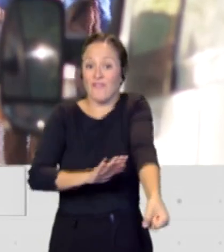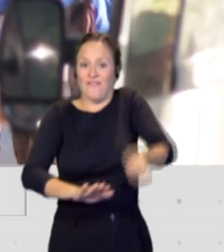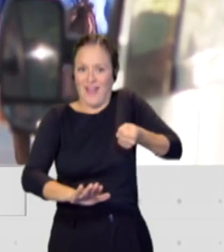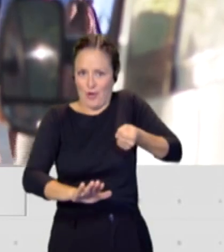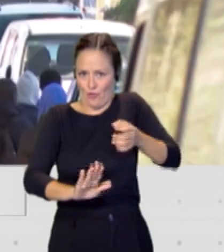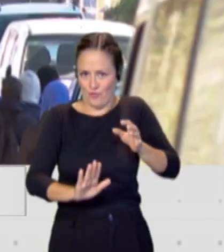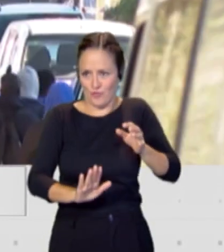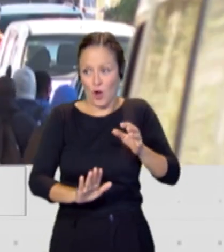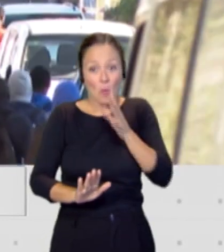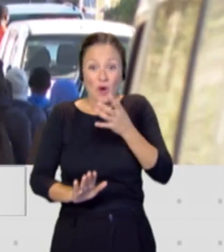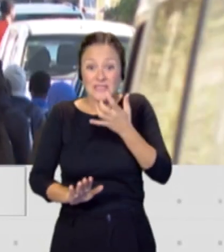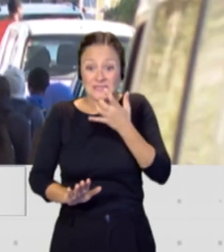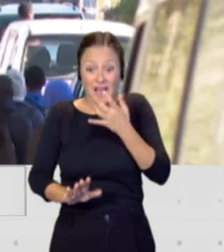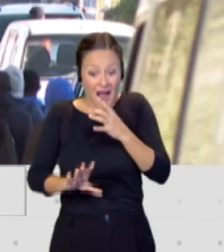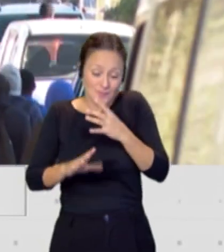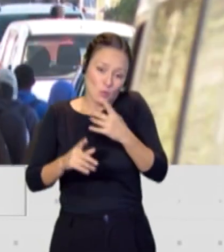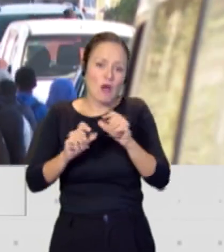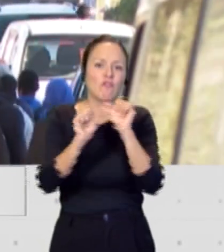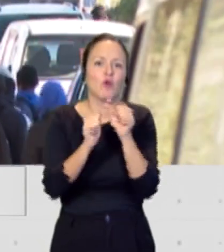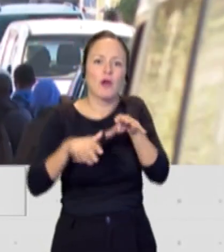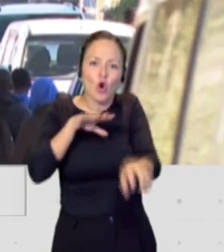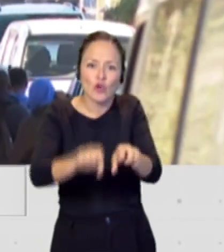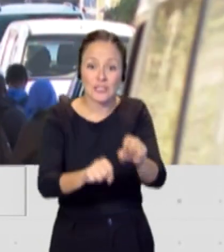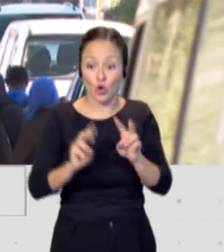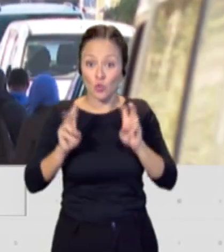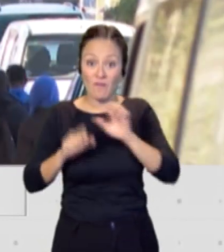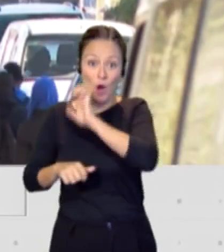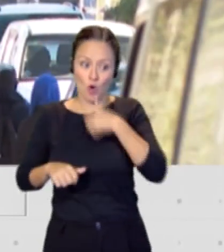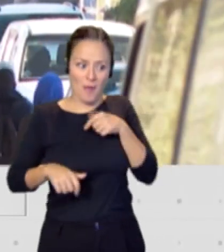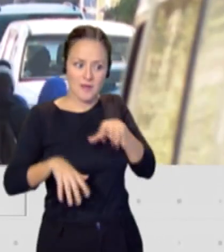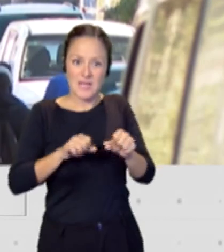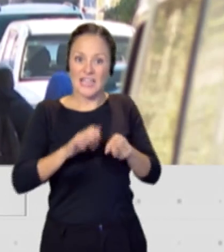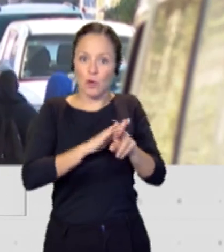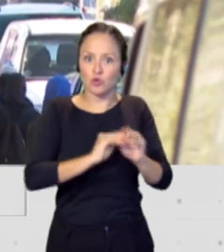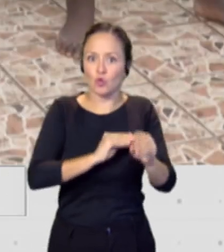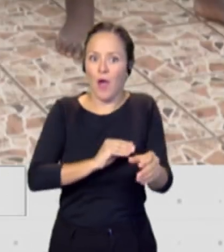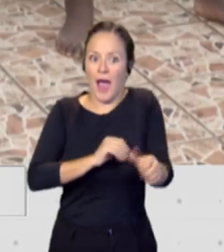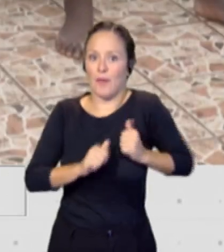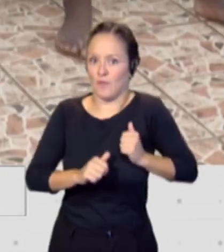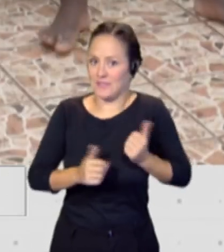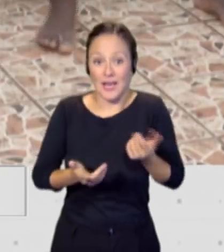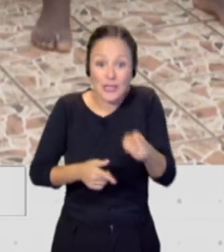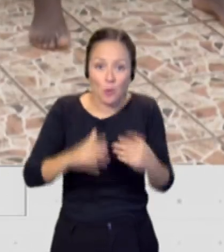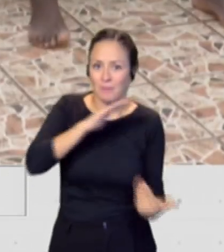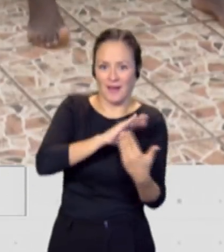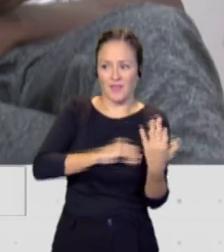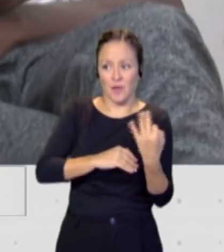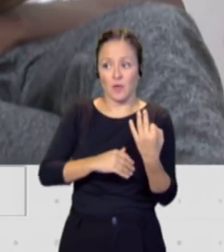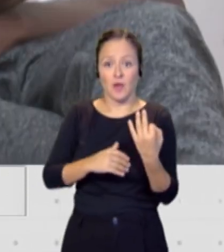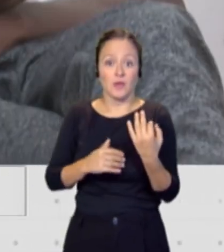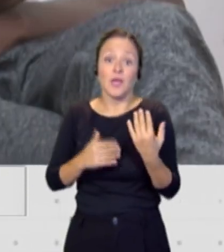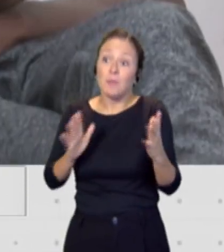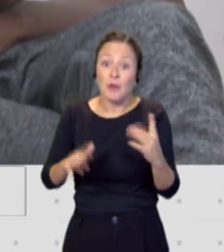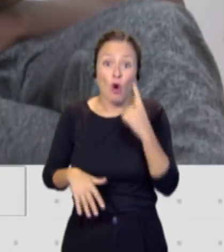neocolonización, será muy difícil que las personas no se muevan. Pero si quiere poner freno a eso, no, claro que no. Aquí hay mucha gente ganando